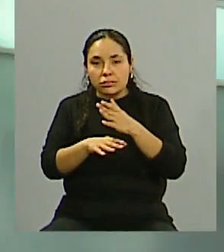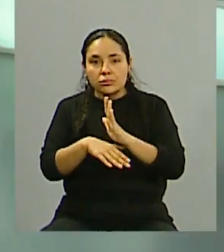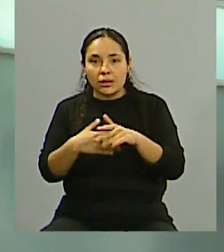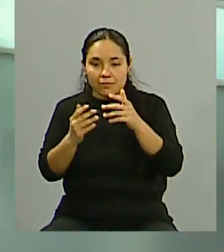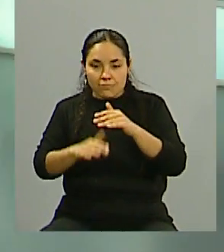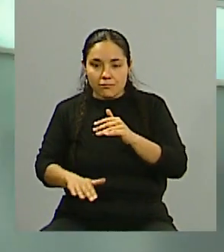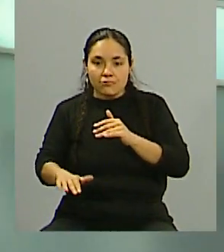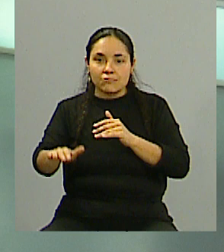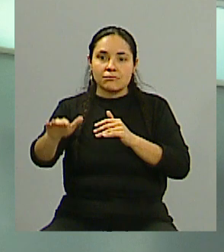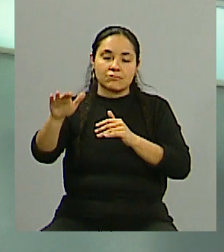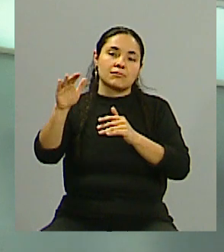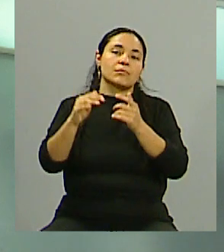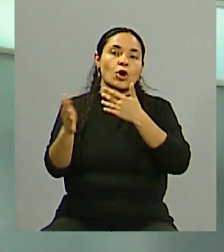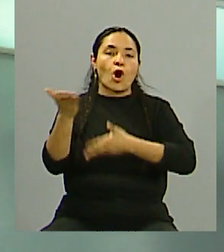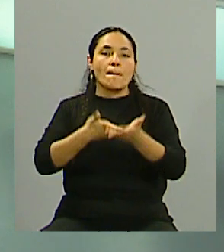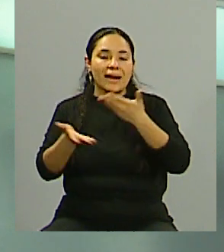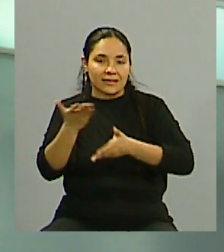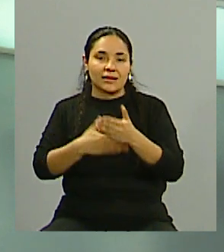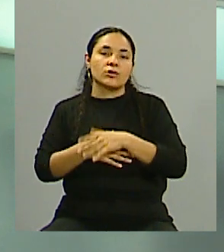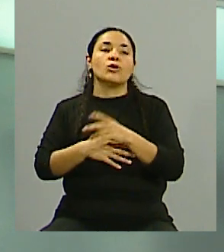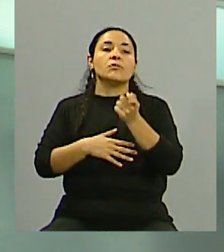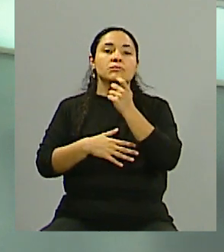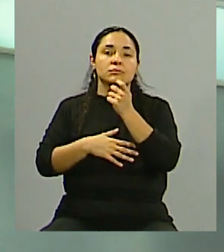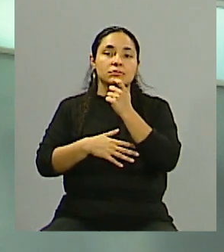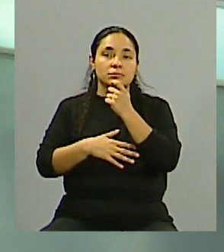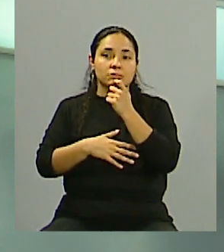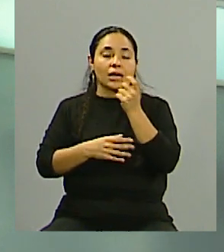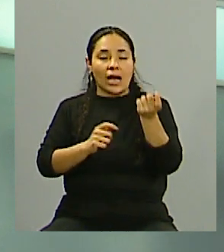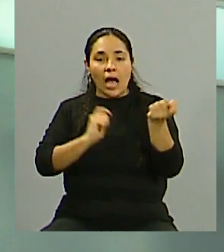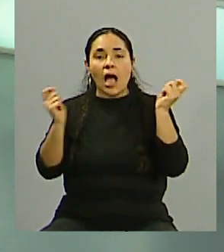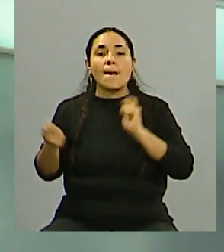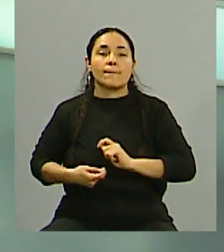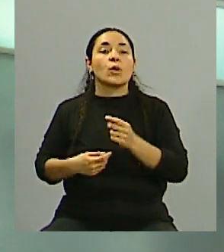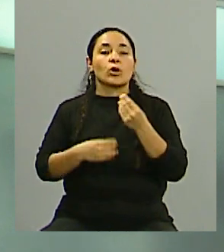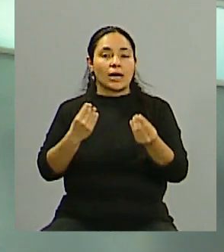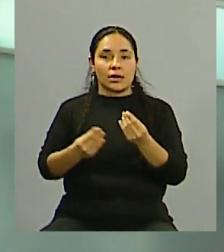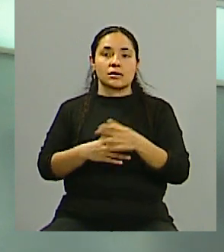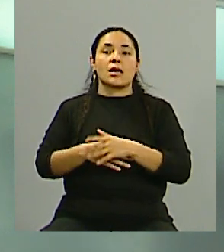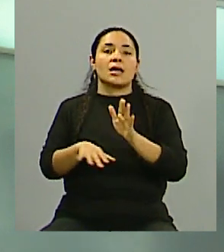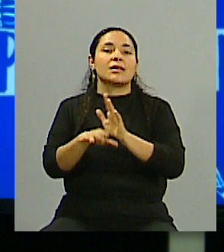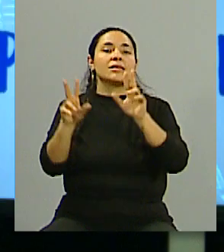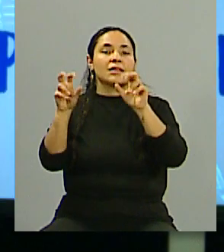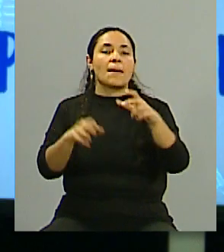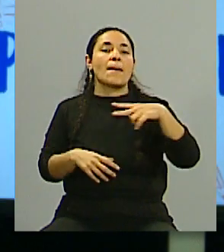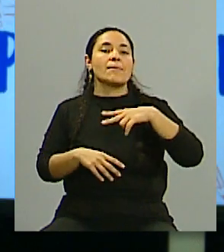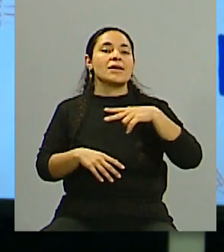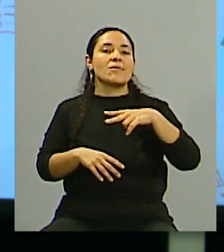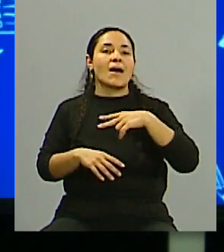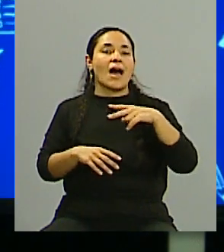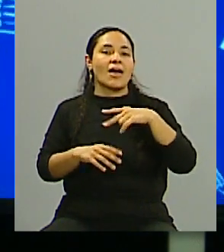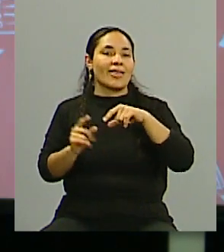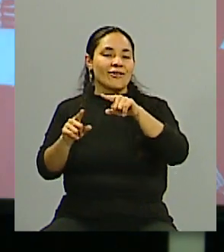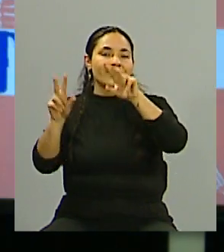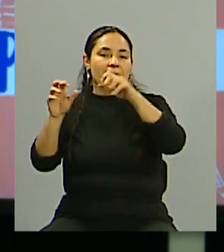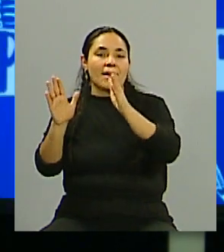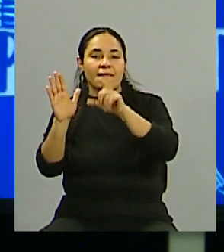inicia compartiéndolo. Claramente porque esto lo que ha cambiado es el concepto de intimidad. ¿Qué es hoy intimidad en el mundo de las redes?